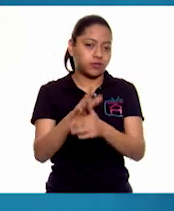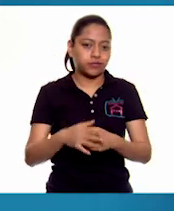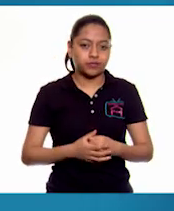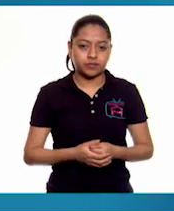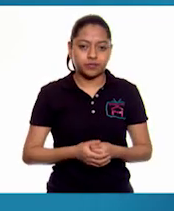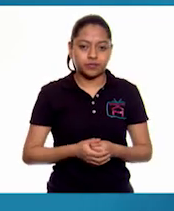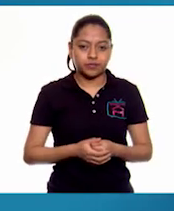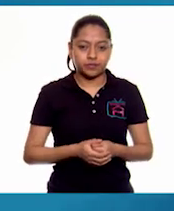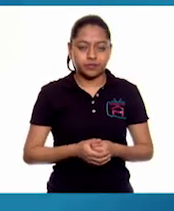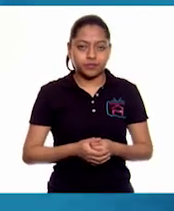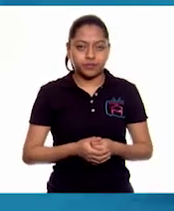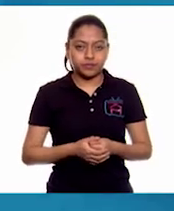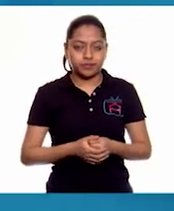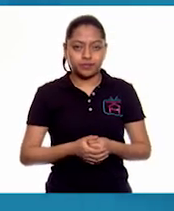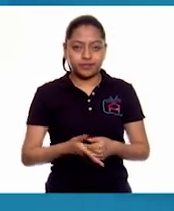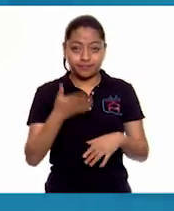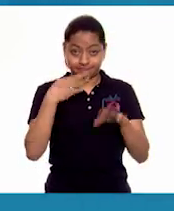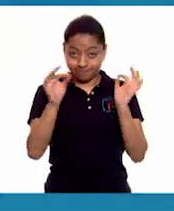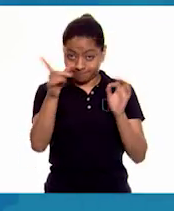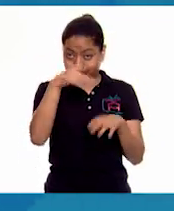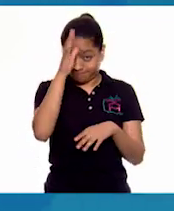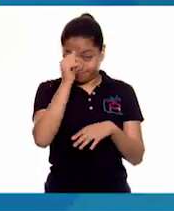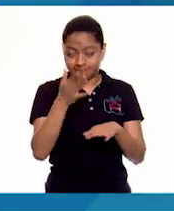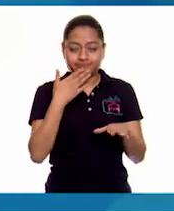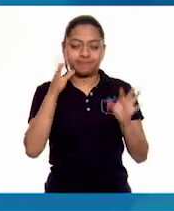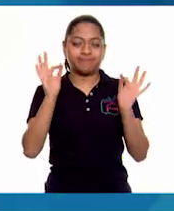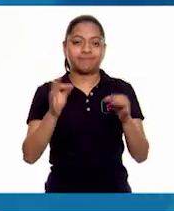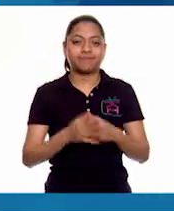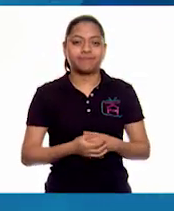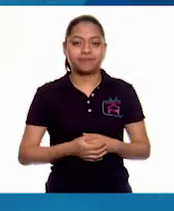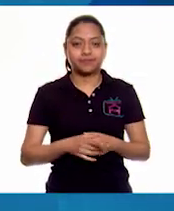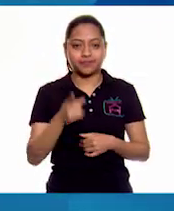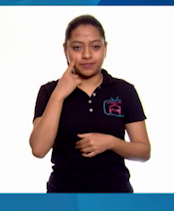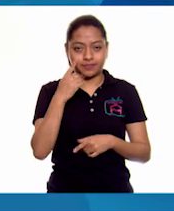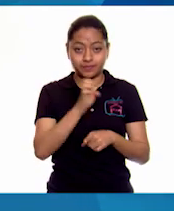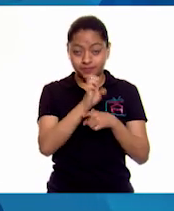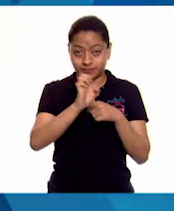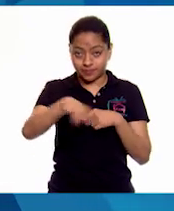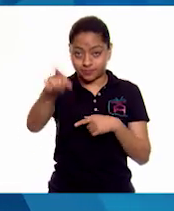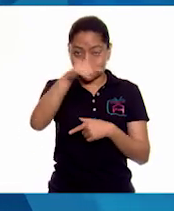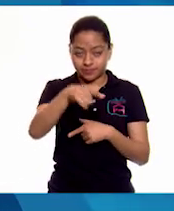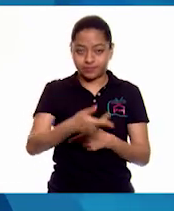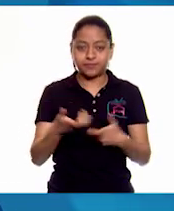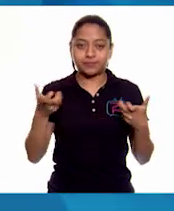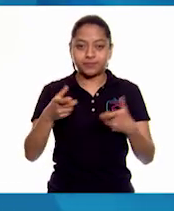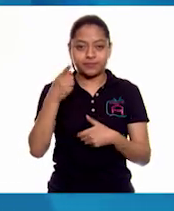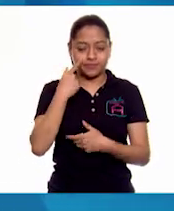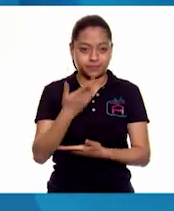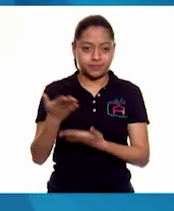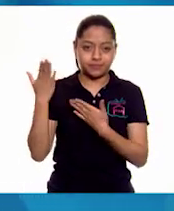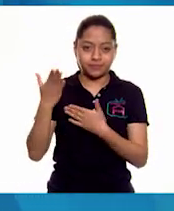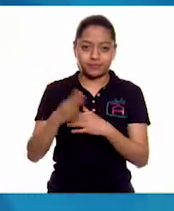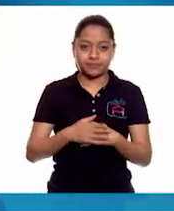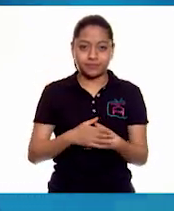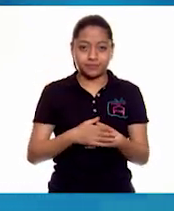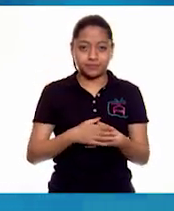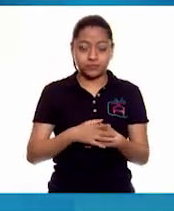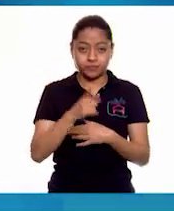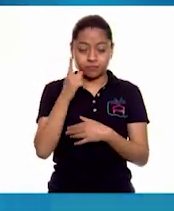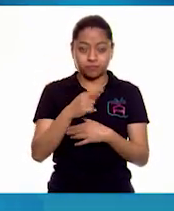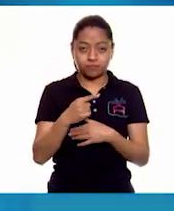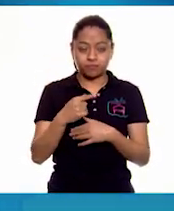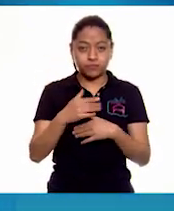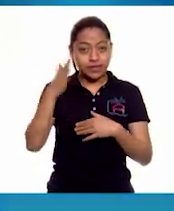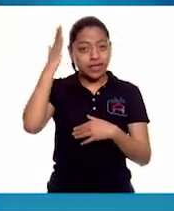que los trazan, ¿vale? Bueno, entonces, fíjense bien, vamos a necesitar, para formar